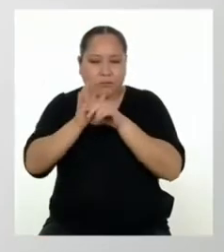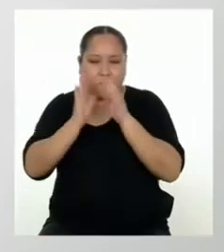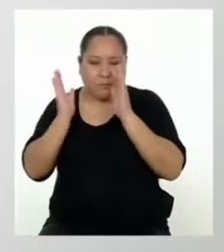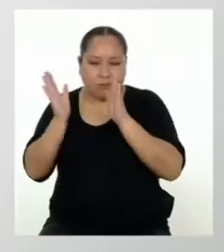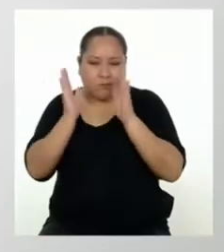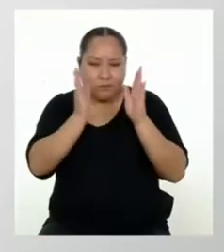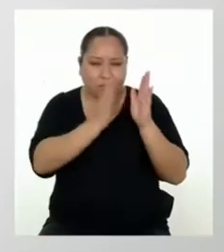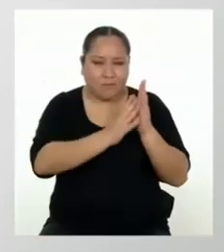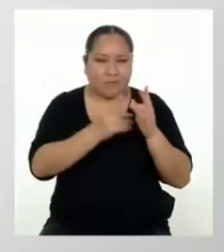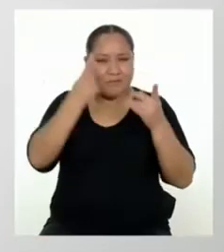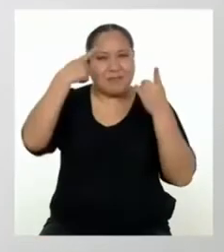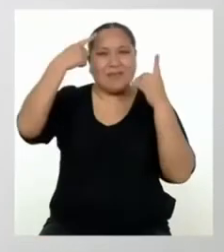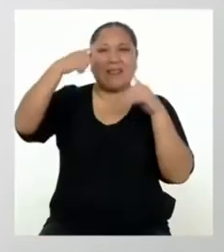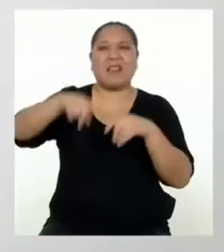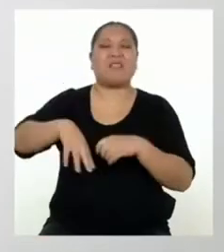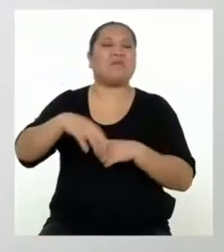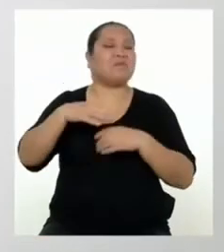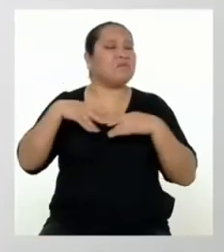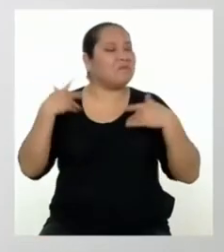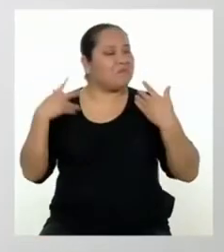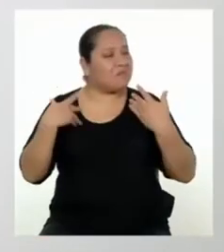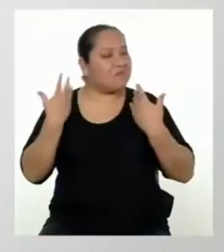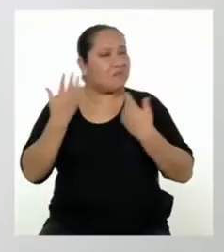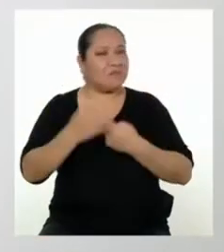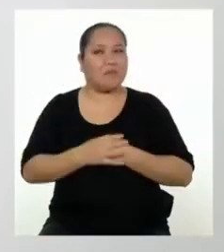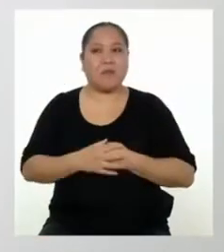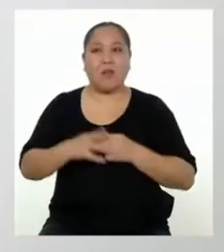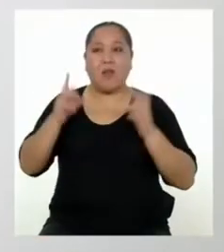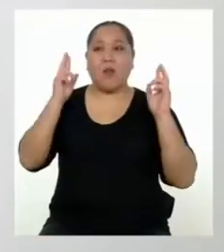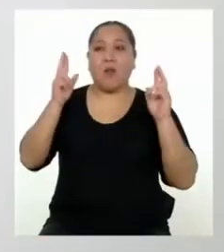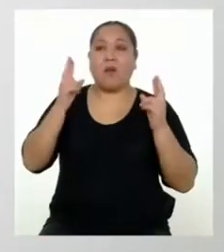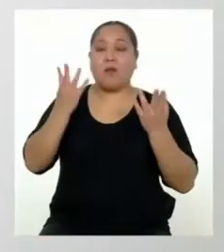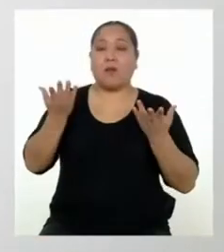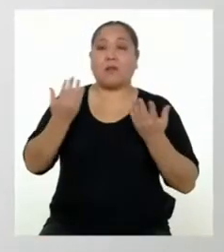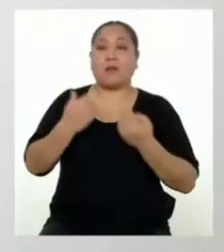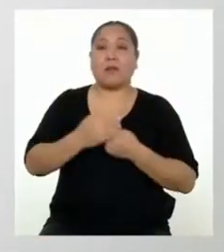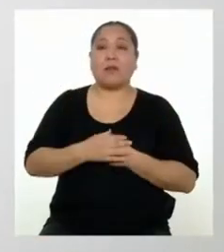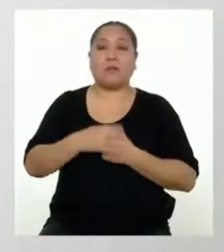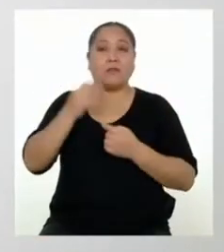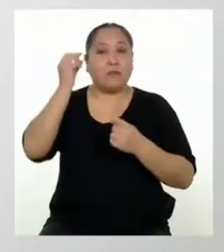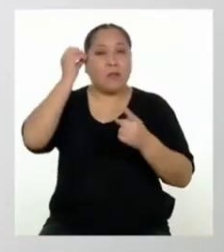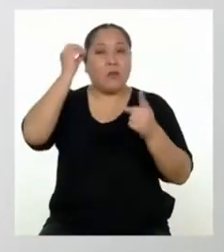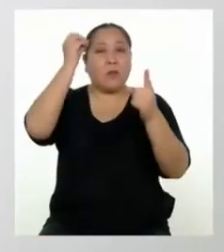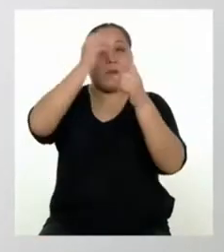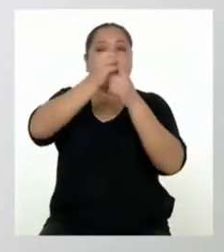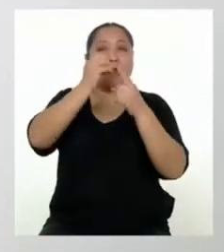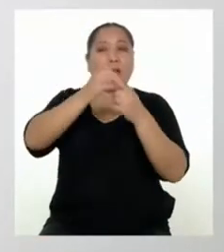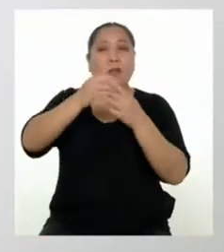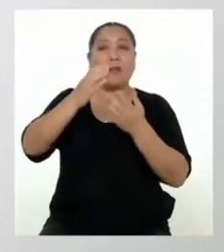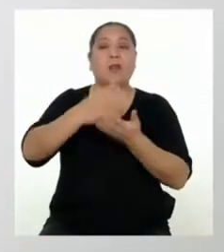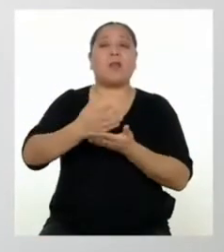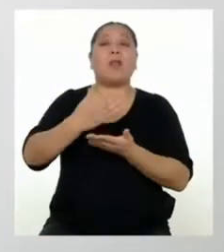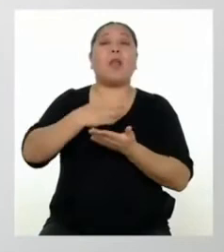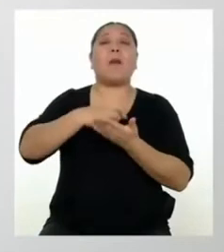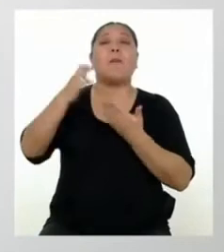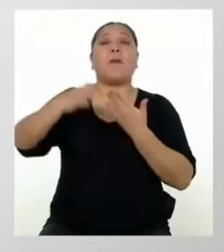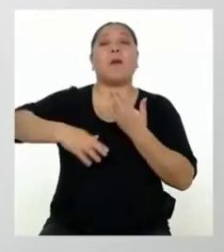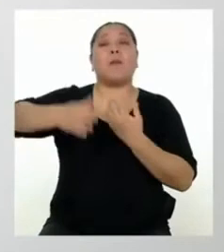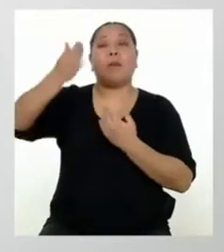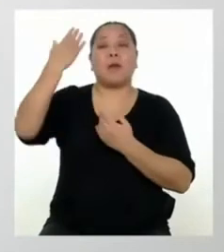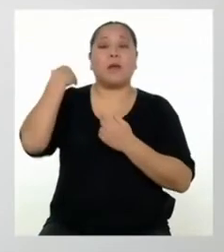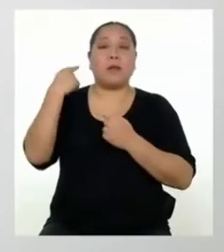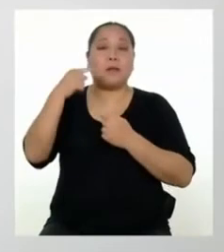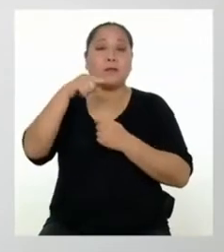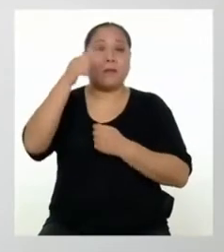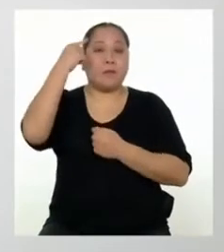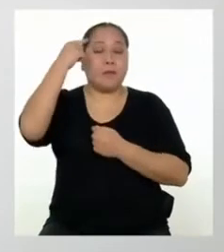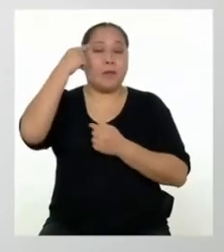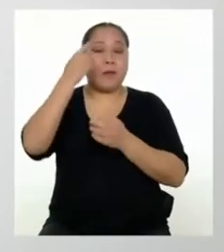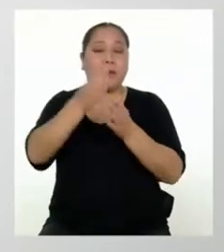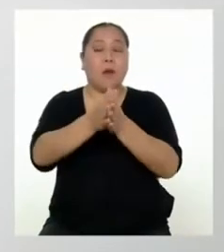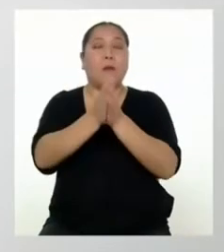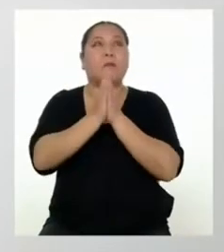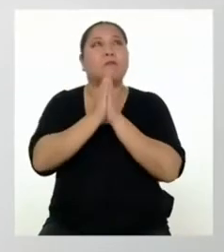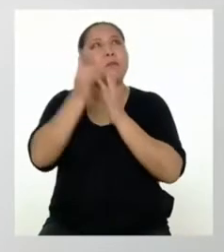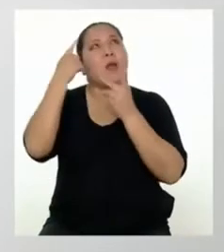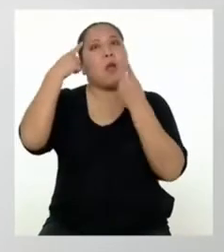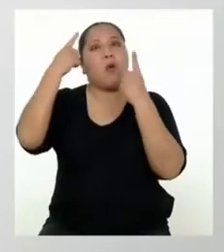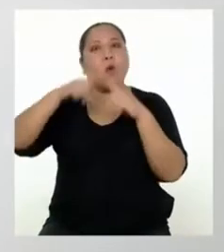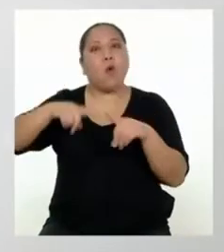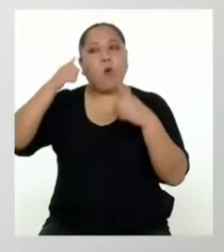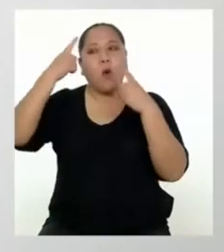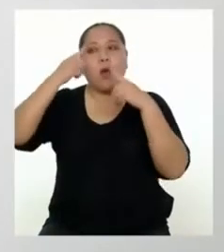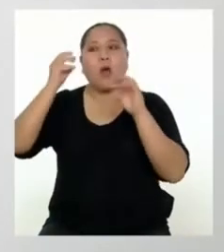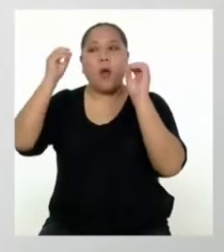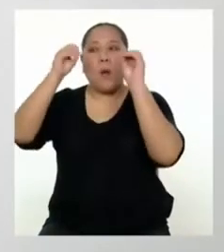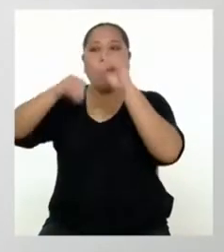acuerdos! Eso me alegra mucho. Espero que tengan en mente el reto planteado en el programa anterior, en el que le pedimos que piensen en acuerdos que han